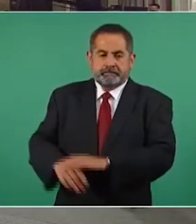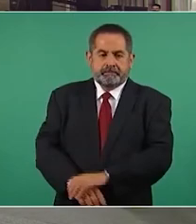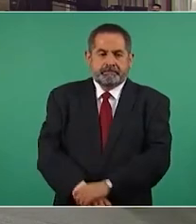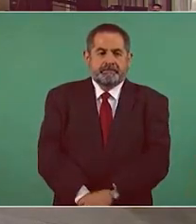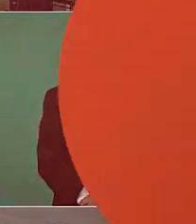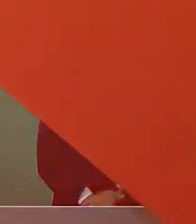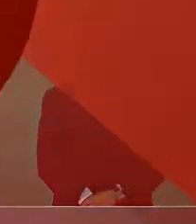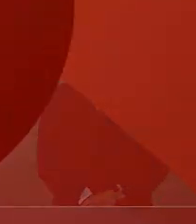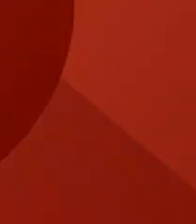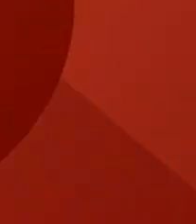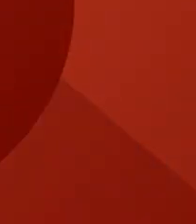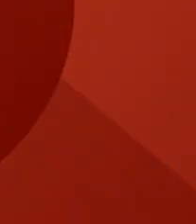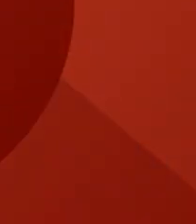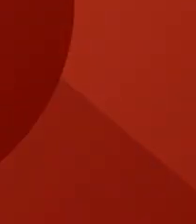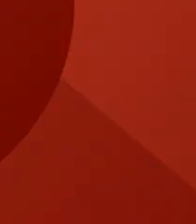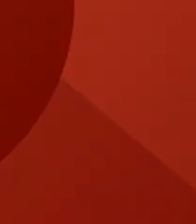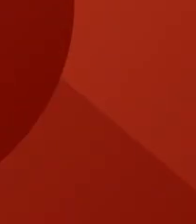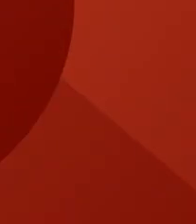Pues ahí está.